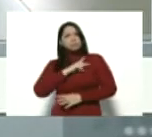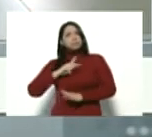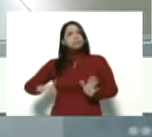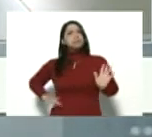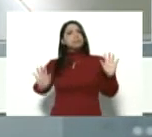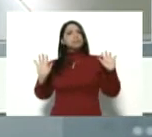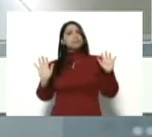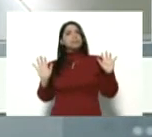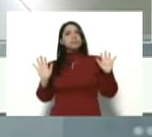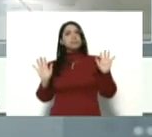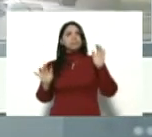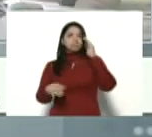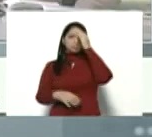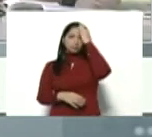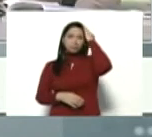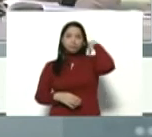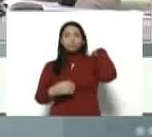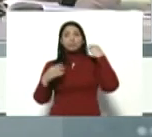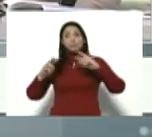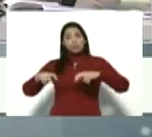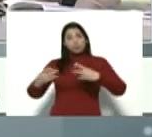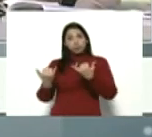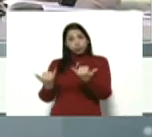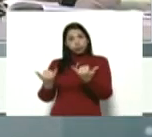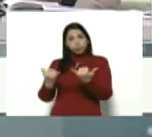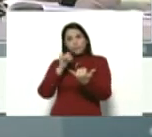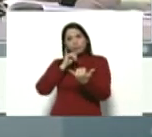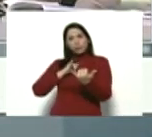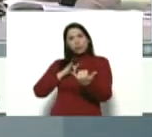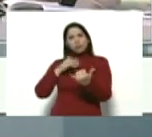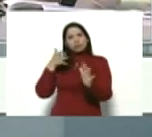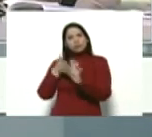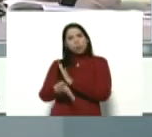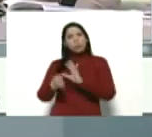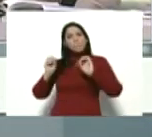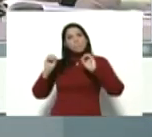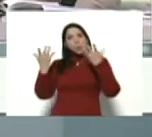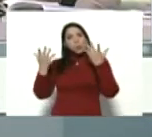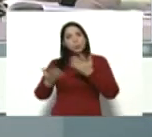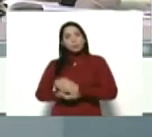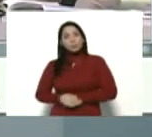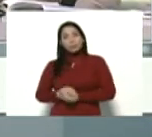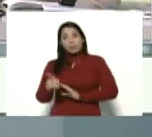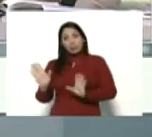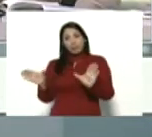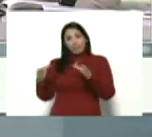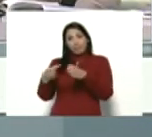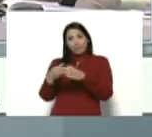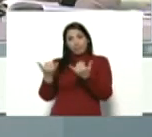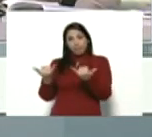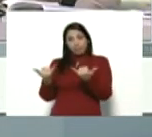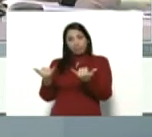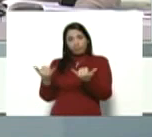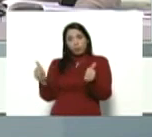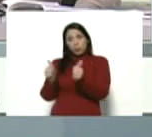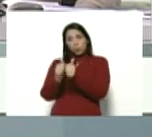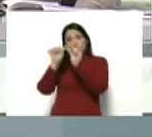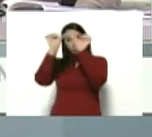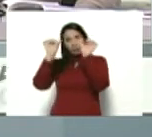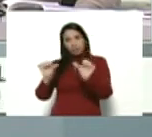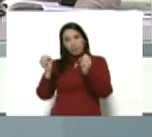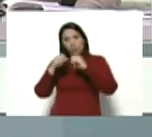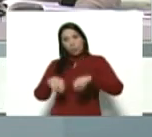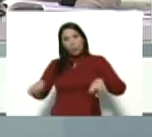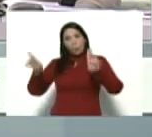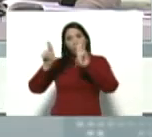me actualizara, nos actualizara, sobre los logros de esta reunión con el sistema de Naciones